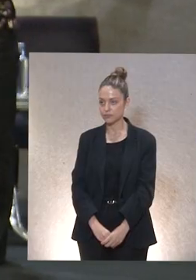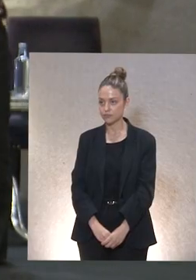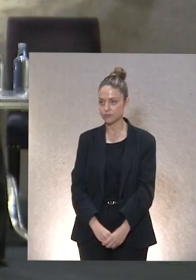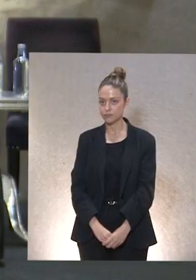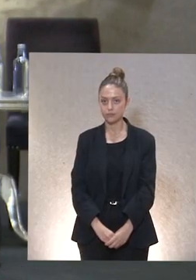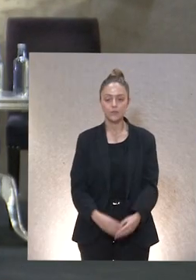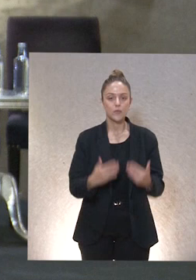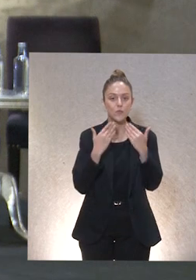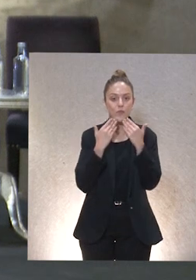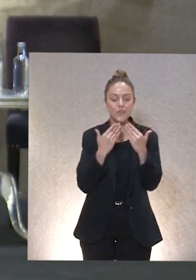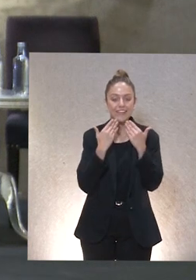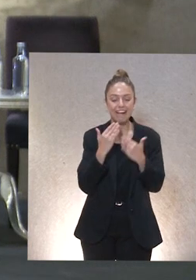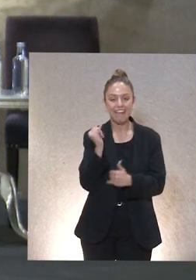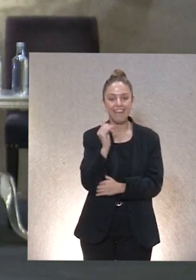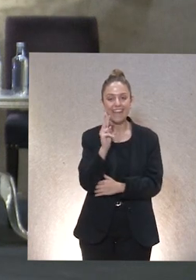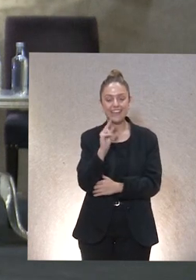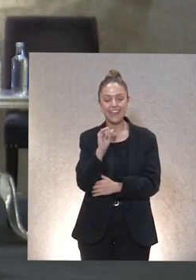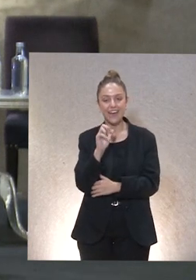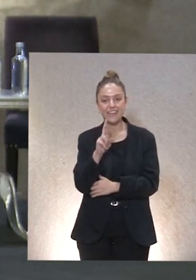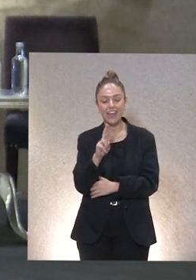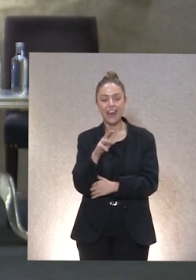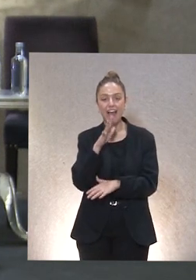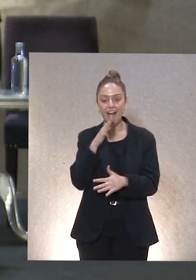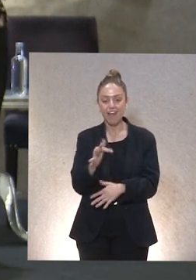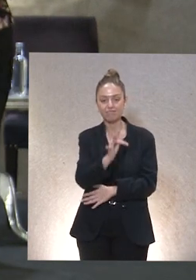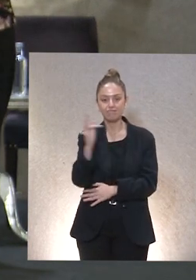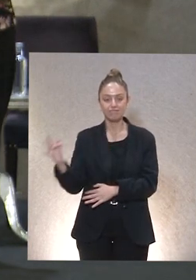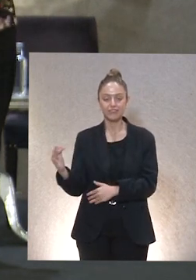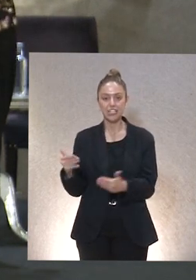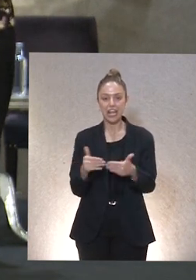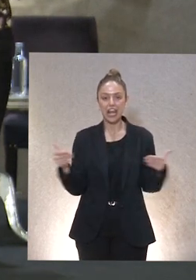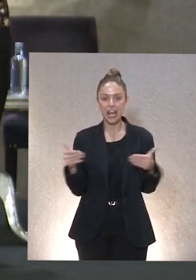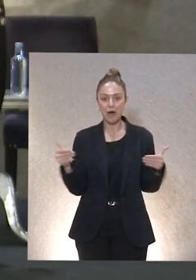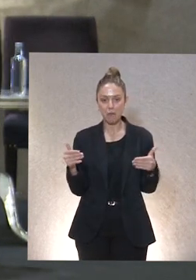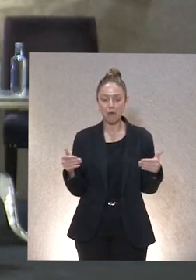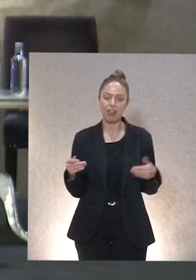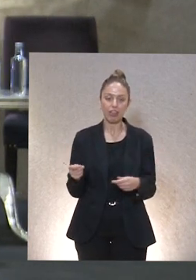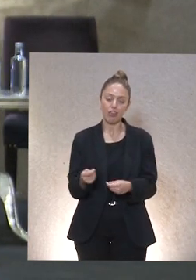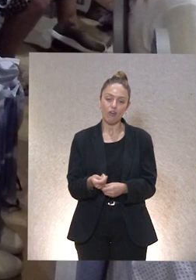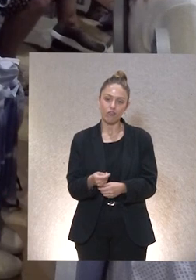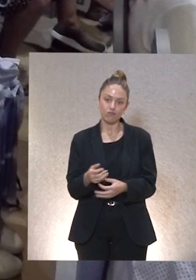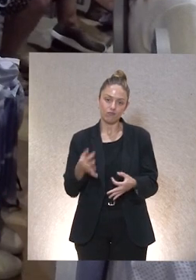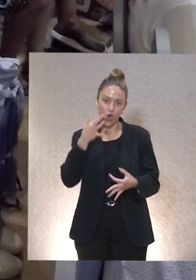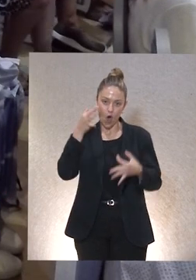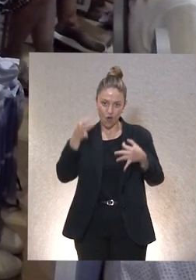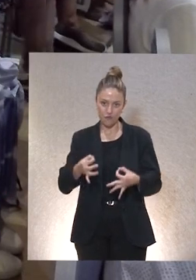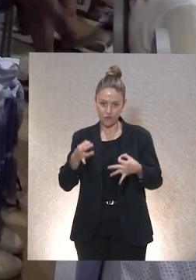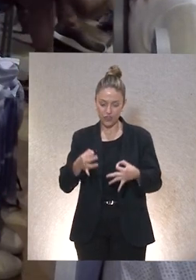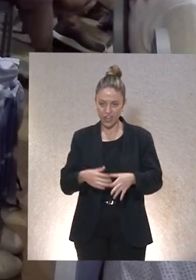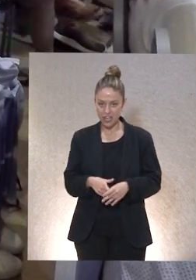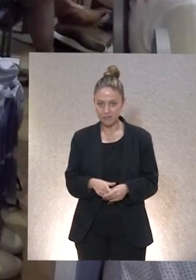muchas gracias Javier y ahora llega el momento de la inauguración oficial eso es vamos a